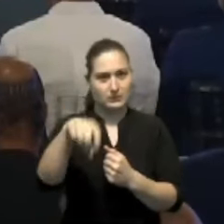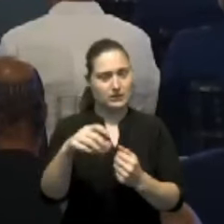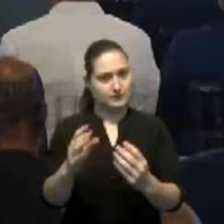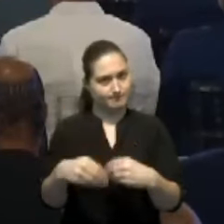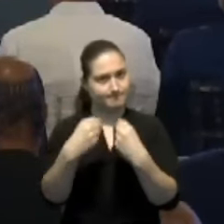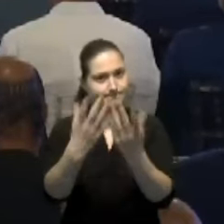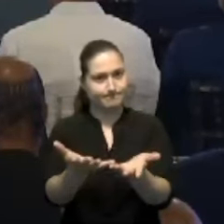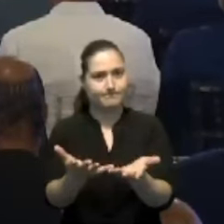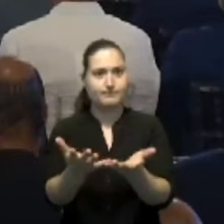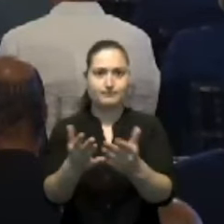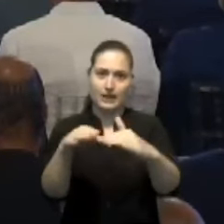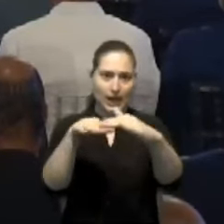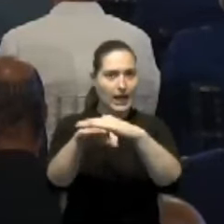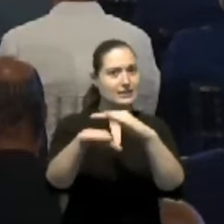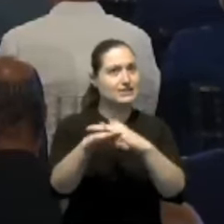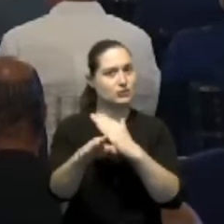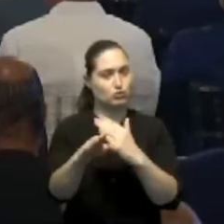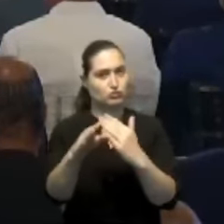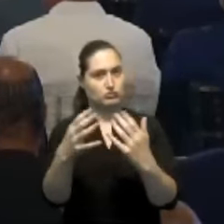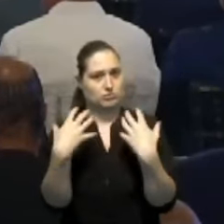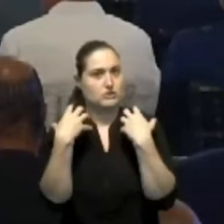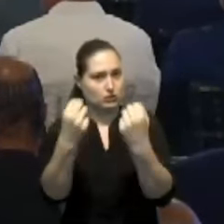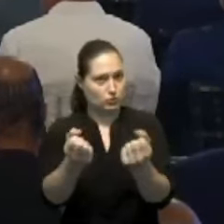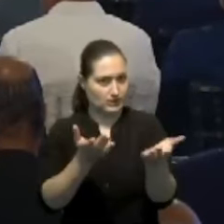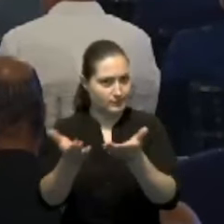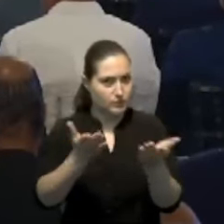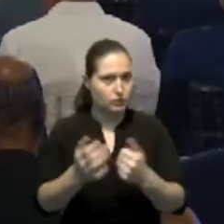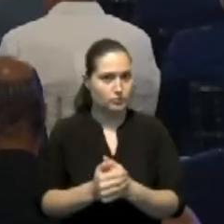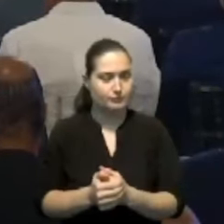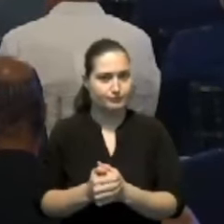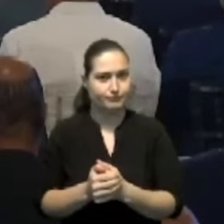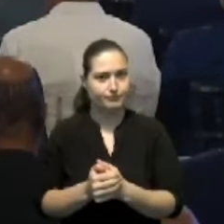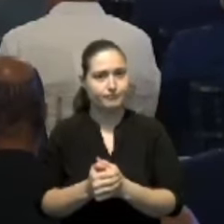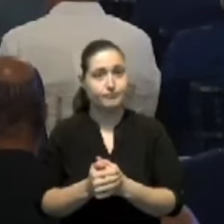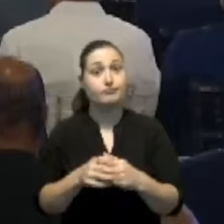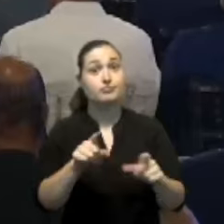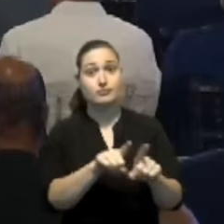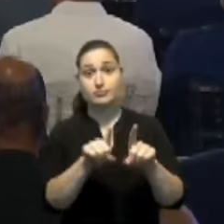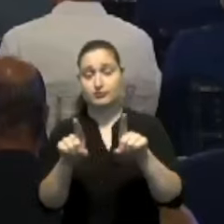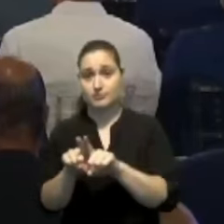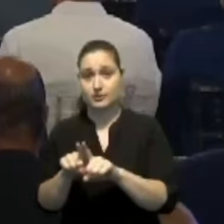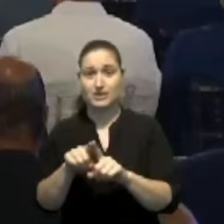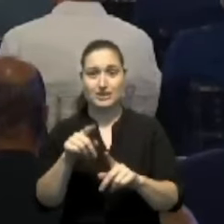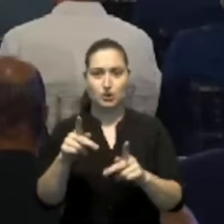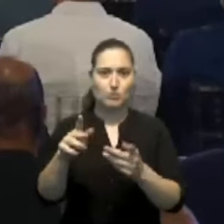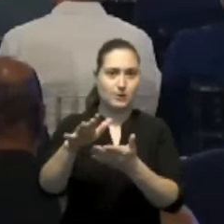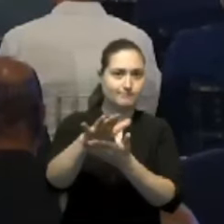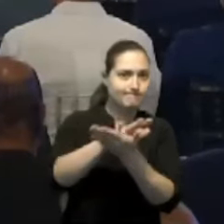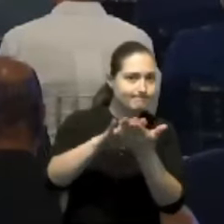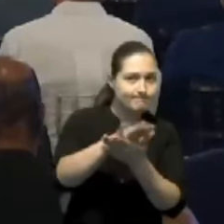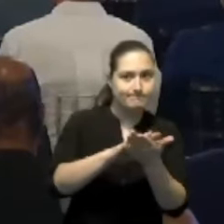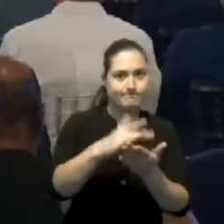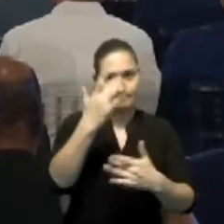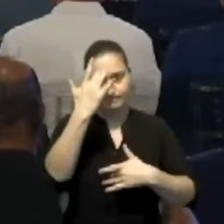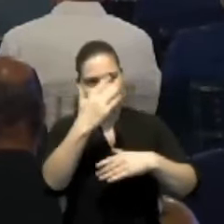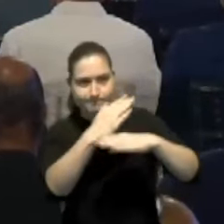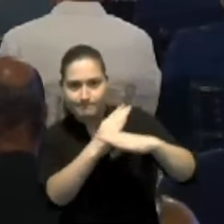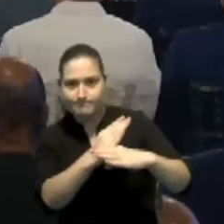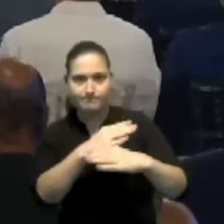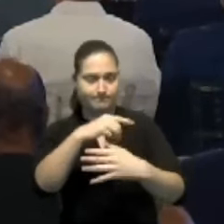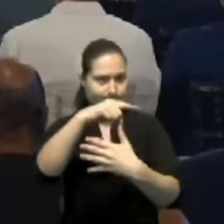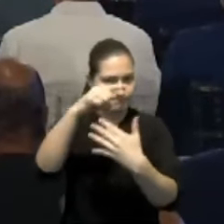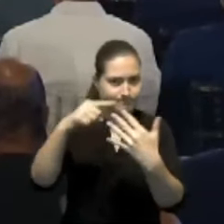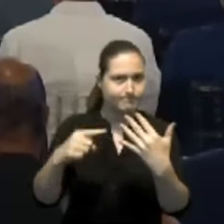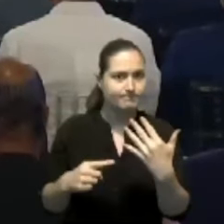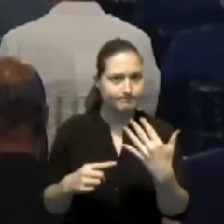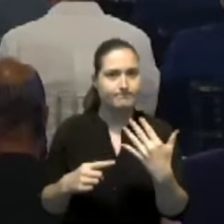y cercano a los servicios de salud, facilita el contacto con el sistema sanitario, convirtiendo el primer nivel en la